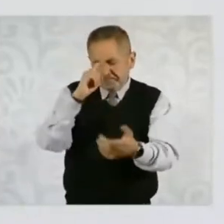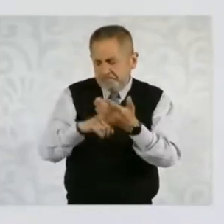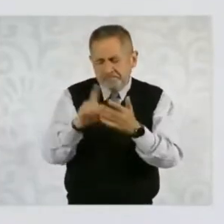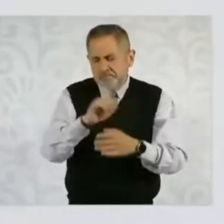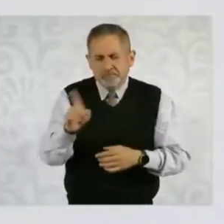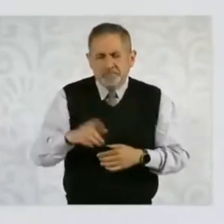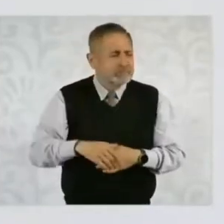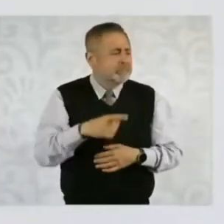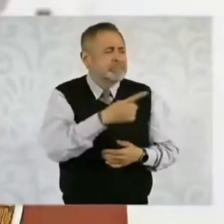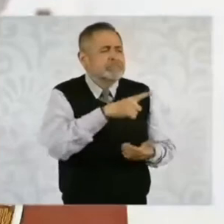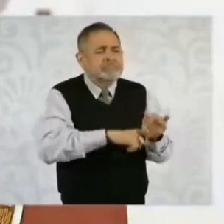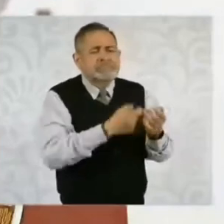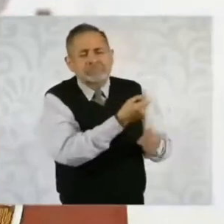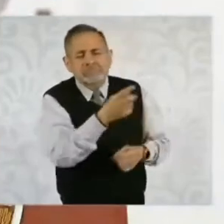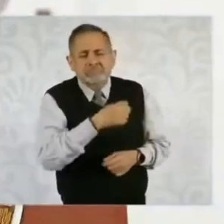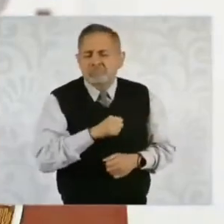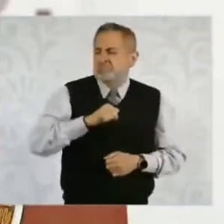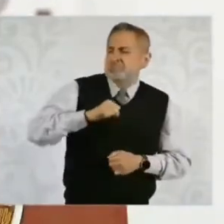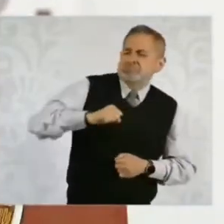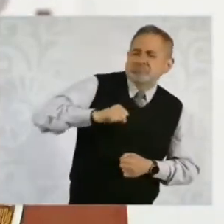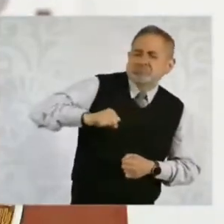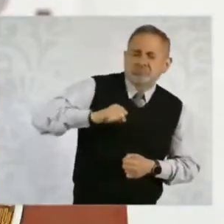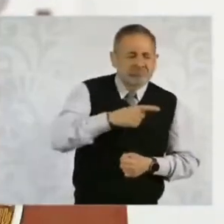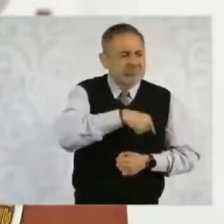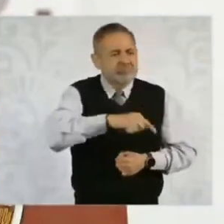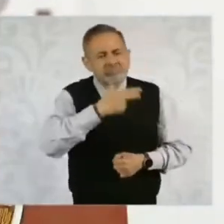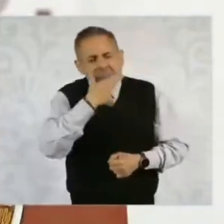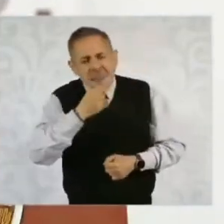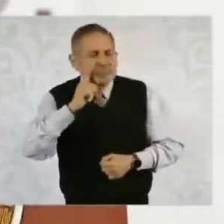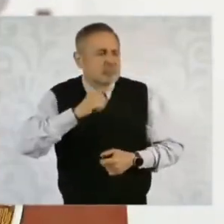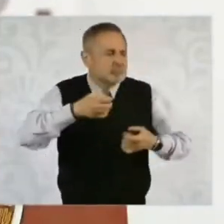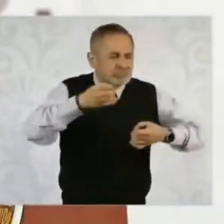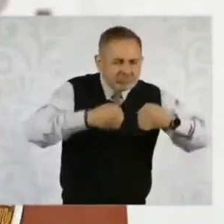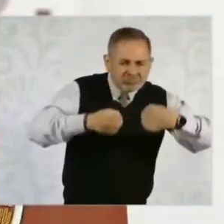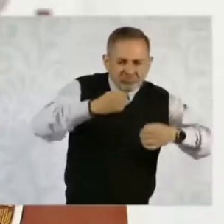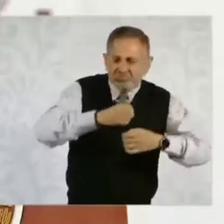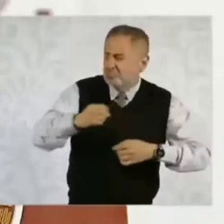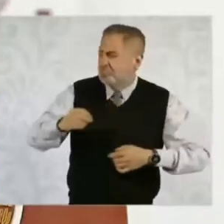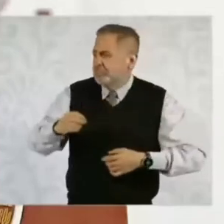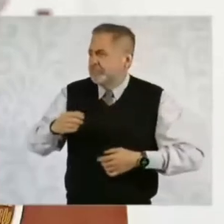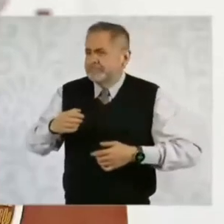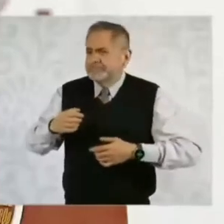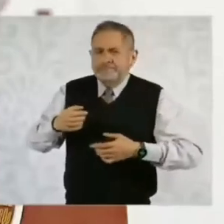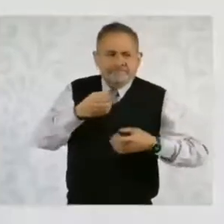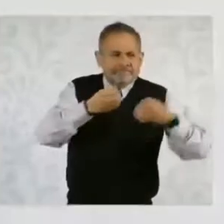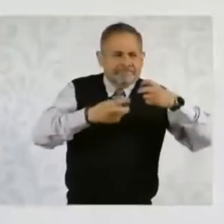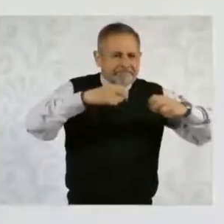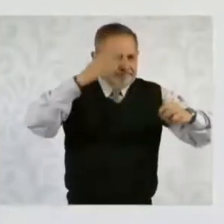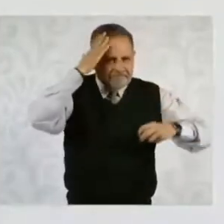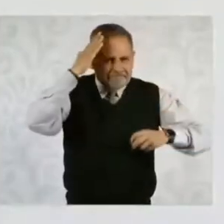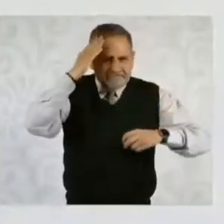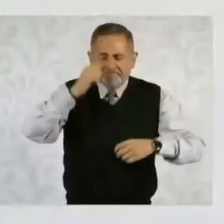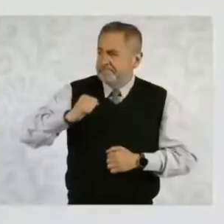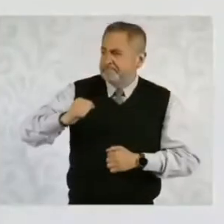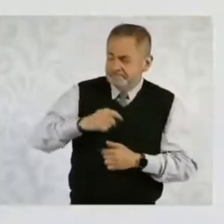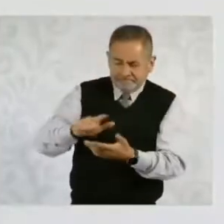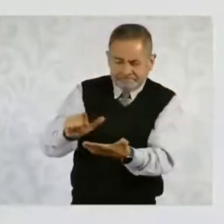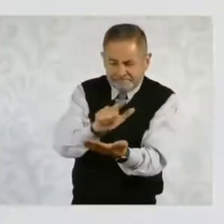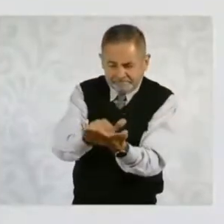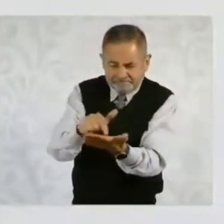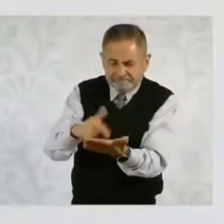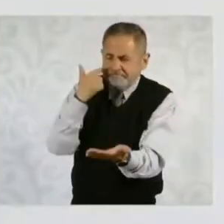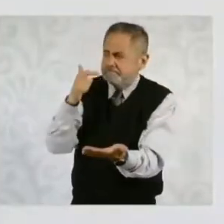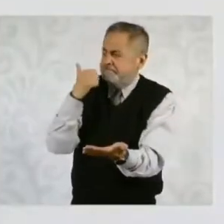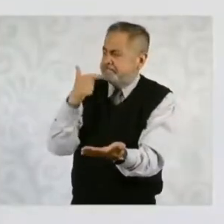jueces, juezas, magistrados, magistradas, frente o ministros, ministras, autobletyon,